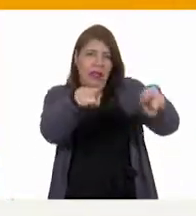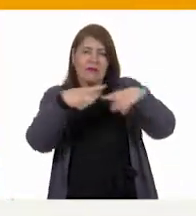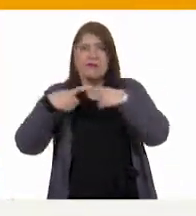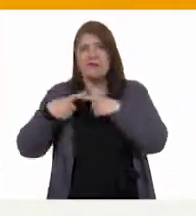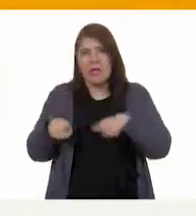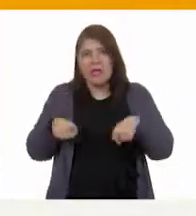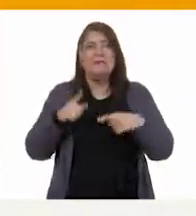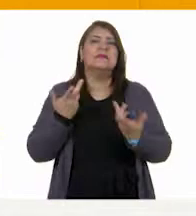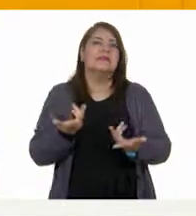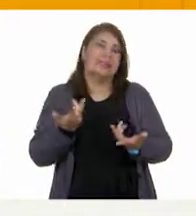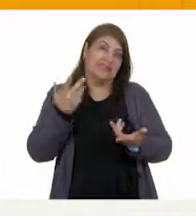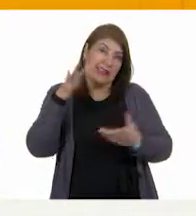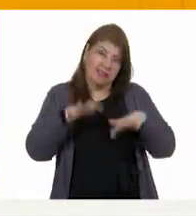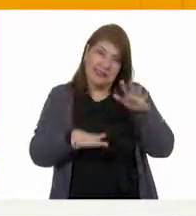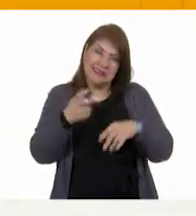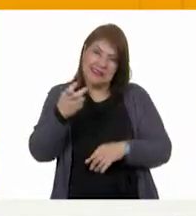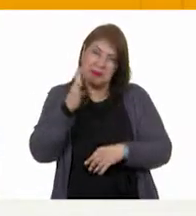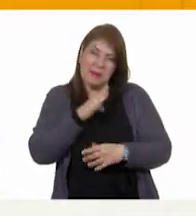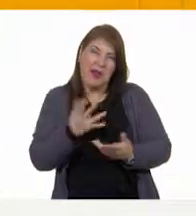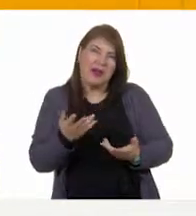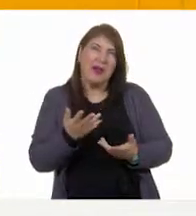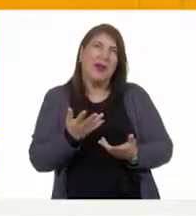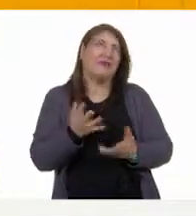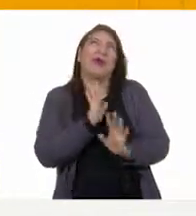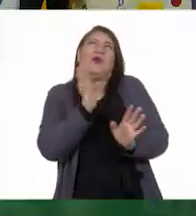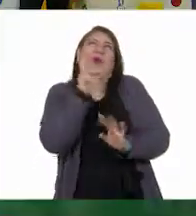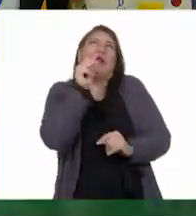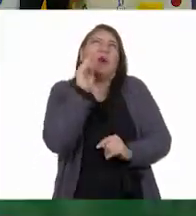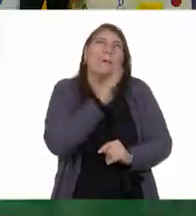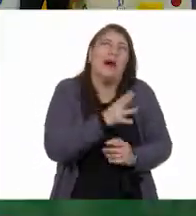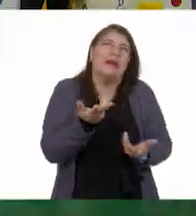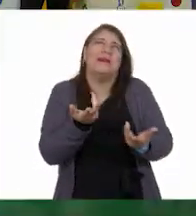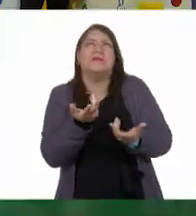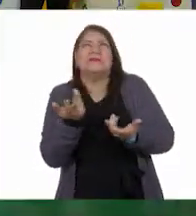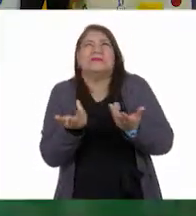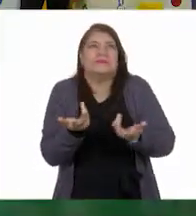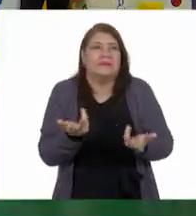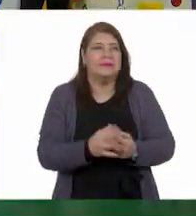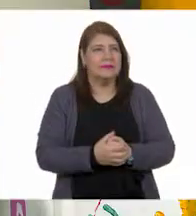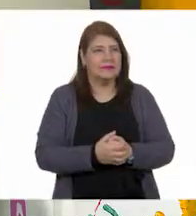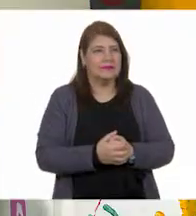pues eso está mal. No, no, no está mal. No está mal. No, no está mal.